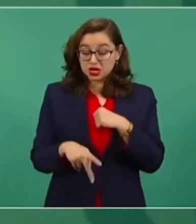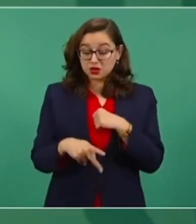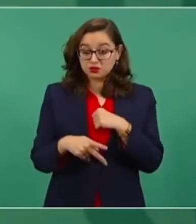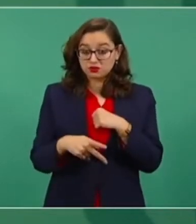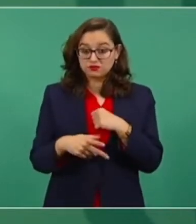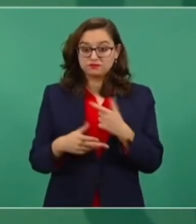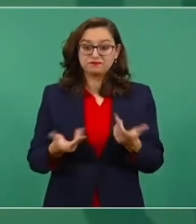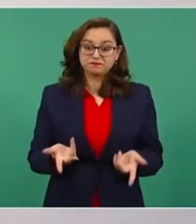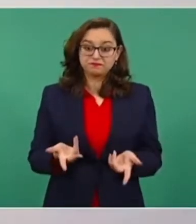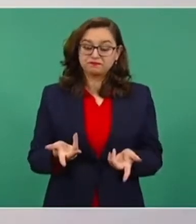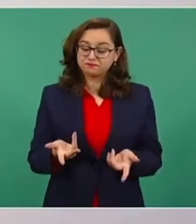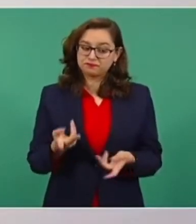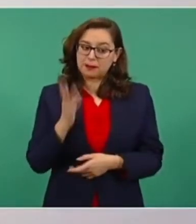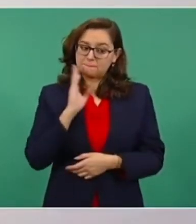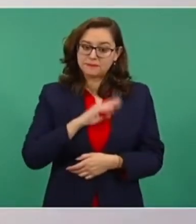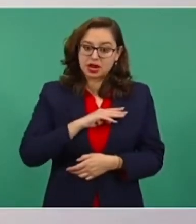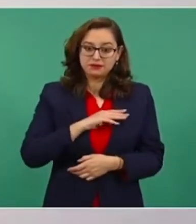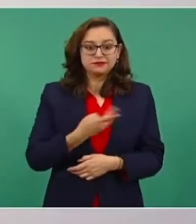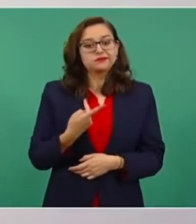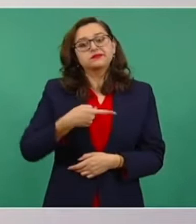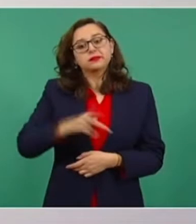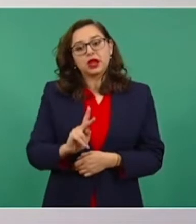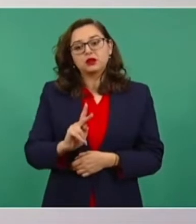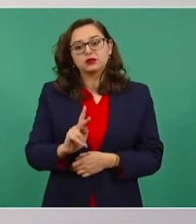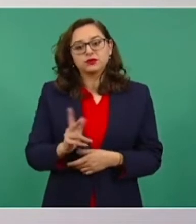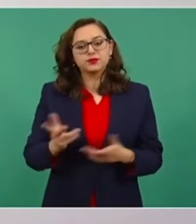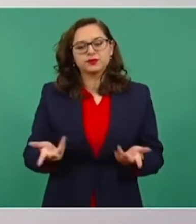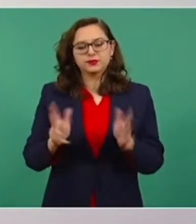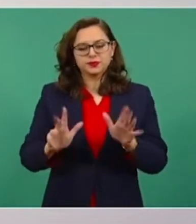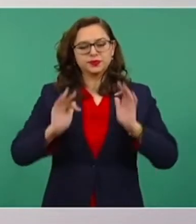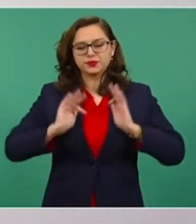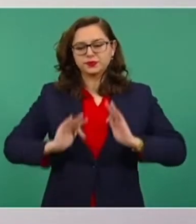lo demás no debe de preocupar.